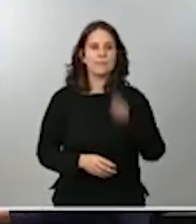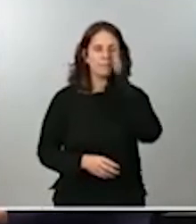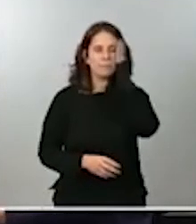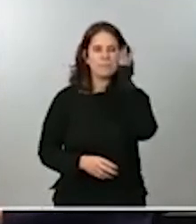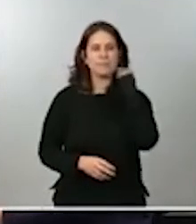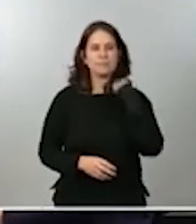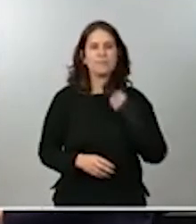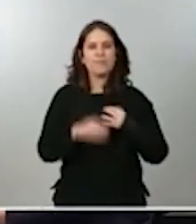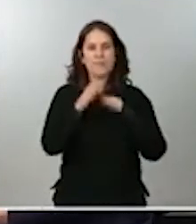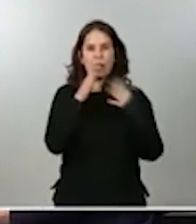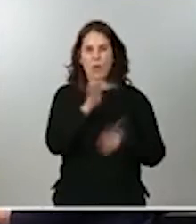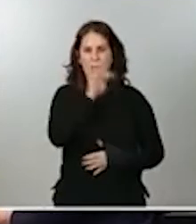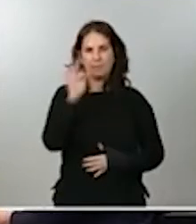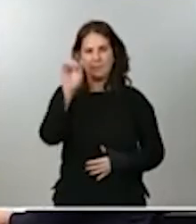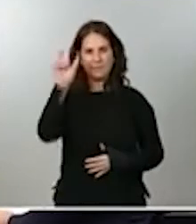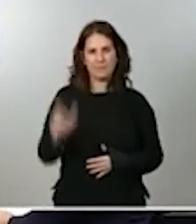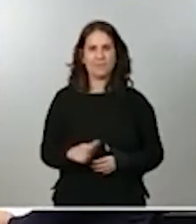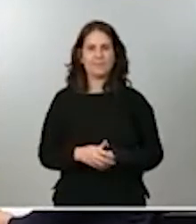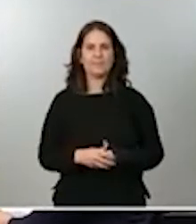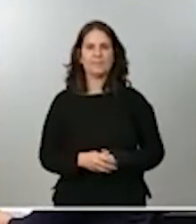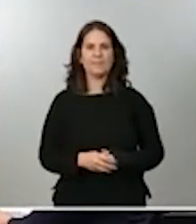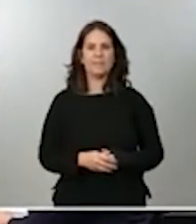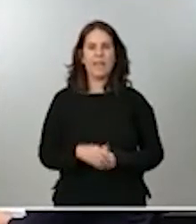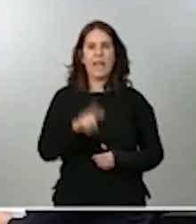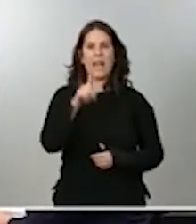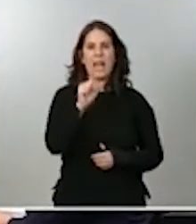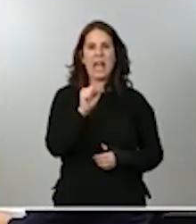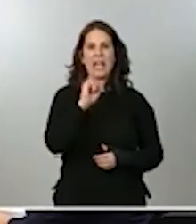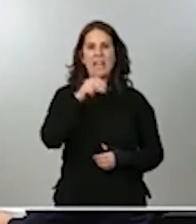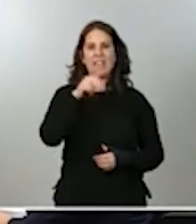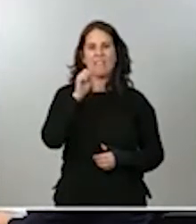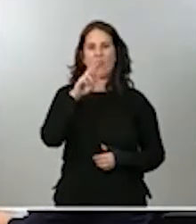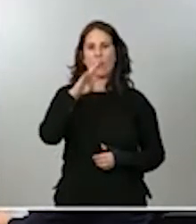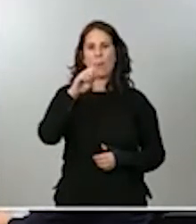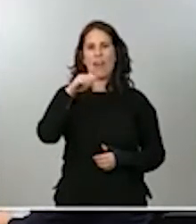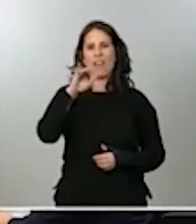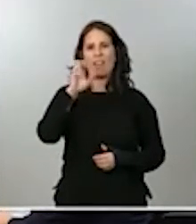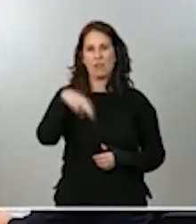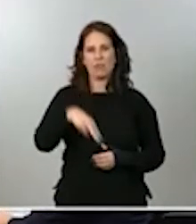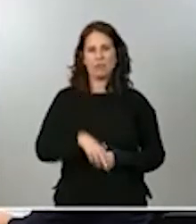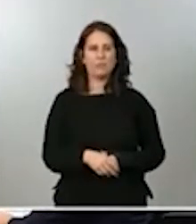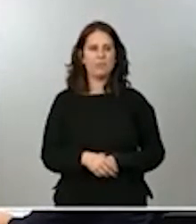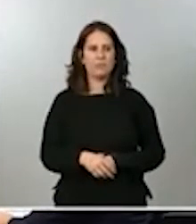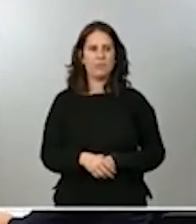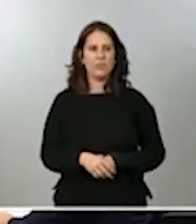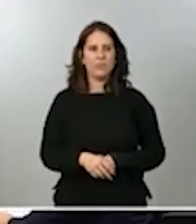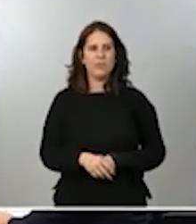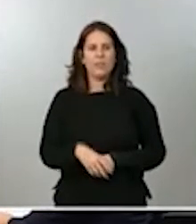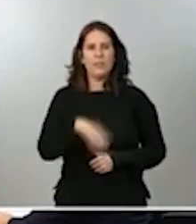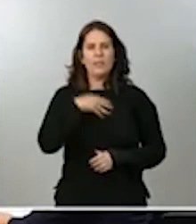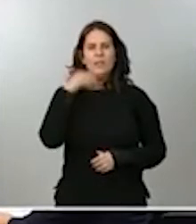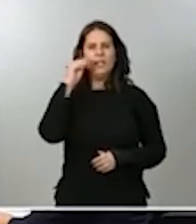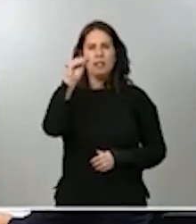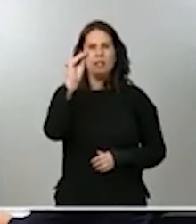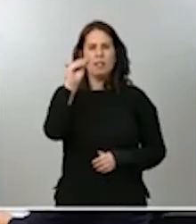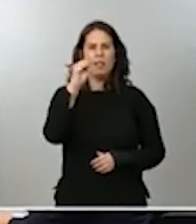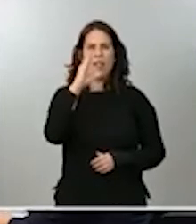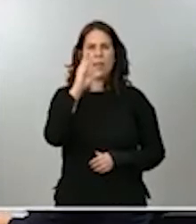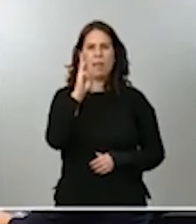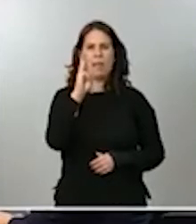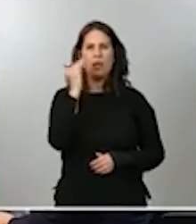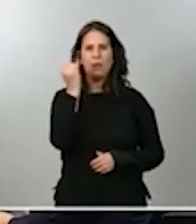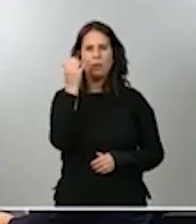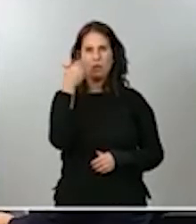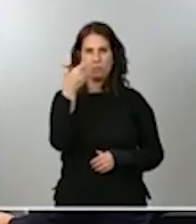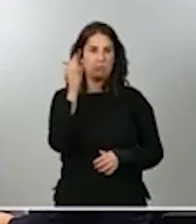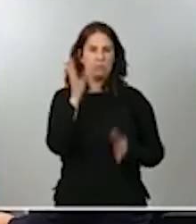Buenas tardes. Fernando Valls de la Información. A la ministra portavoz quería preguntarle por la renovación del CGPJ y el proyecto que han